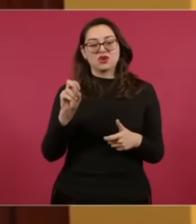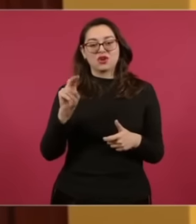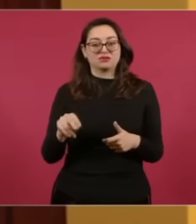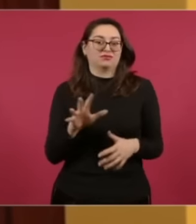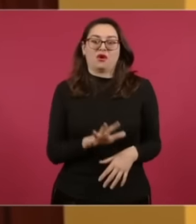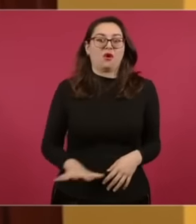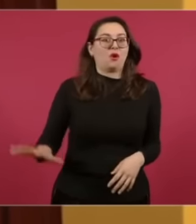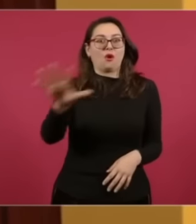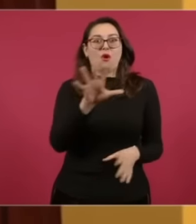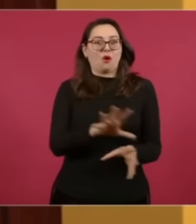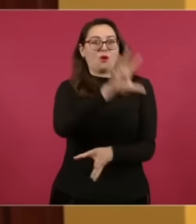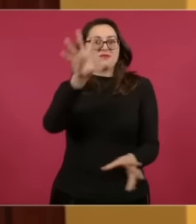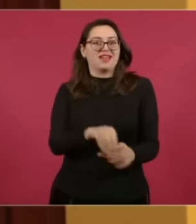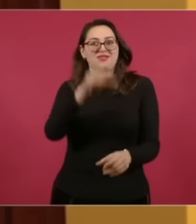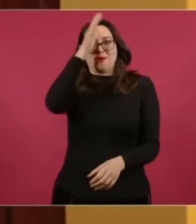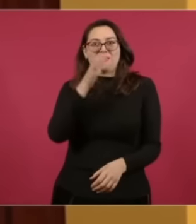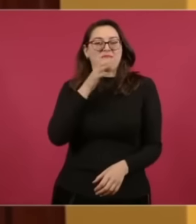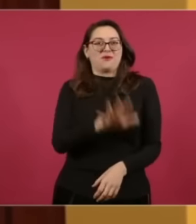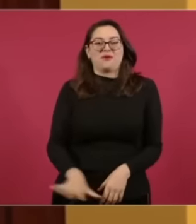Nieve De Limón